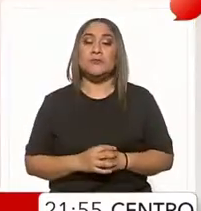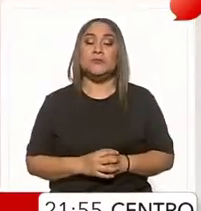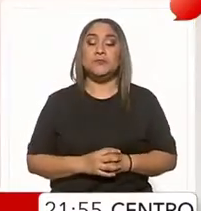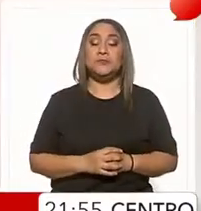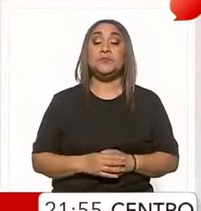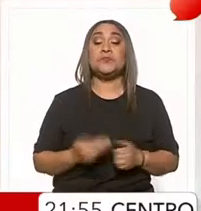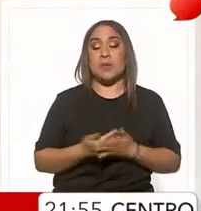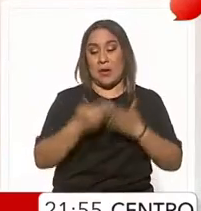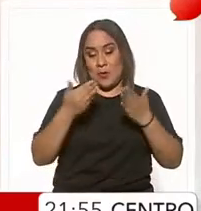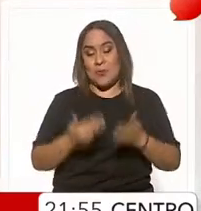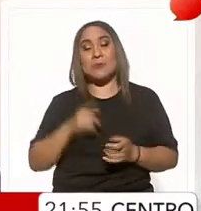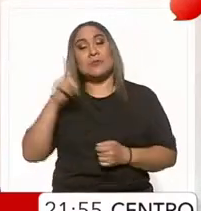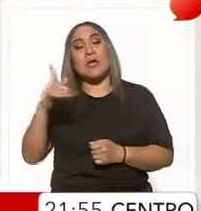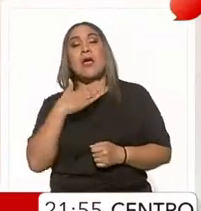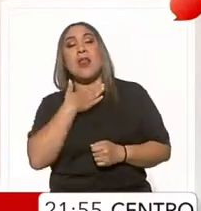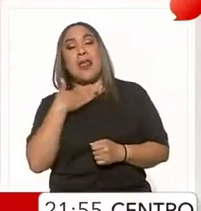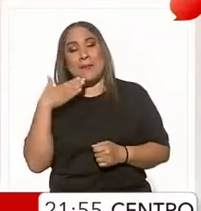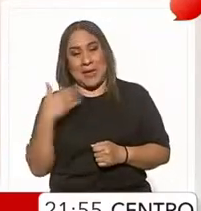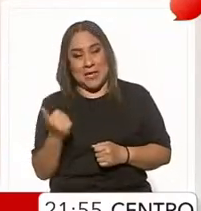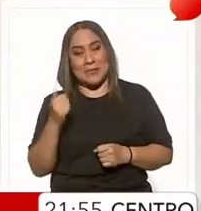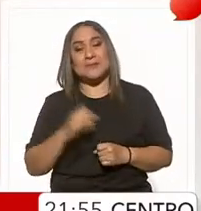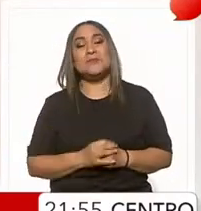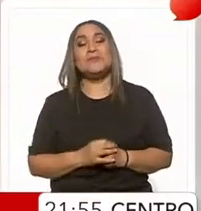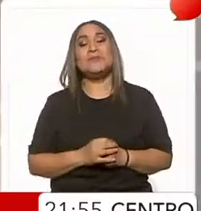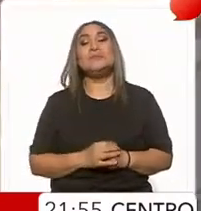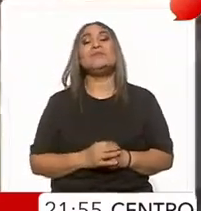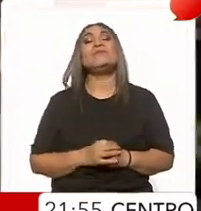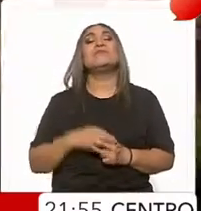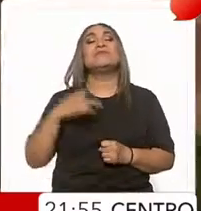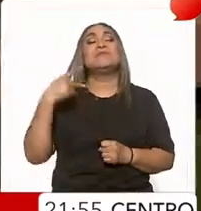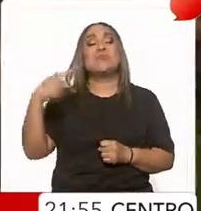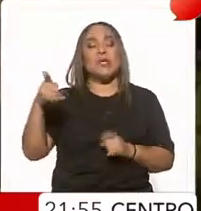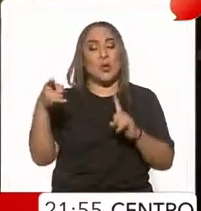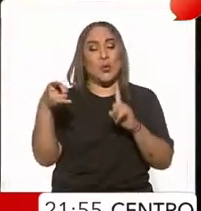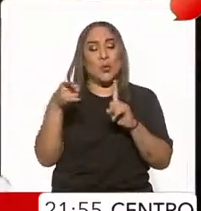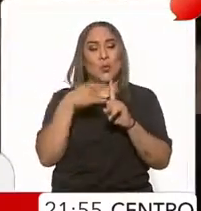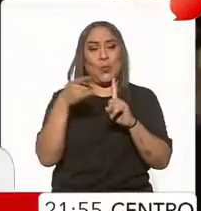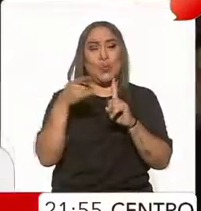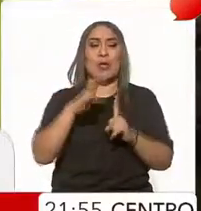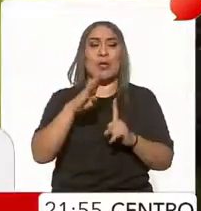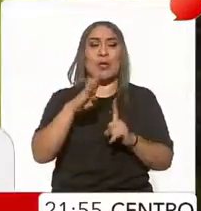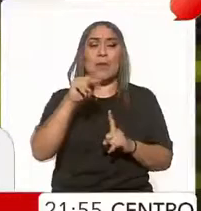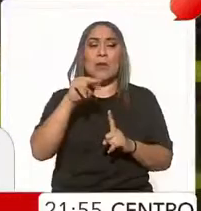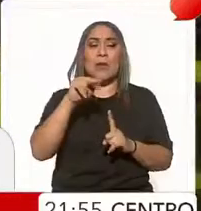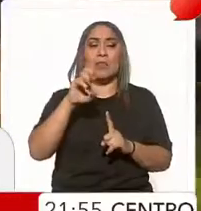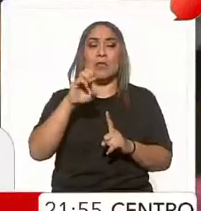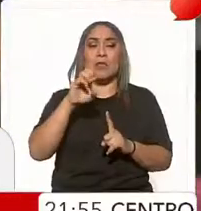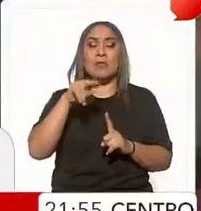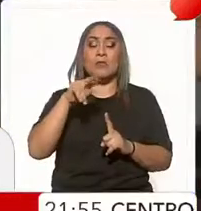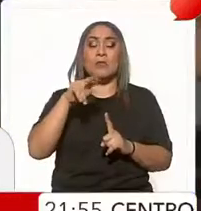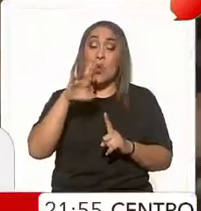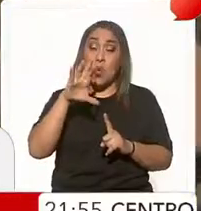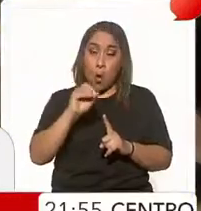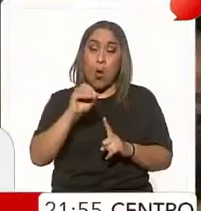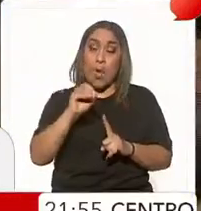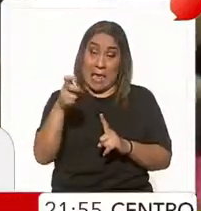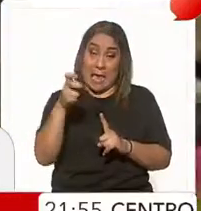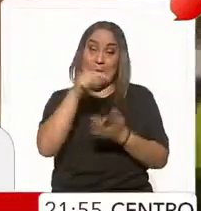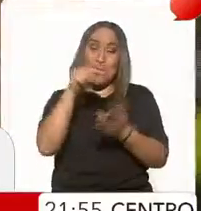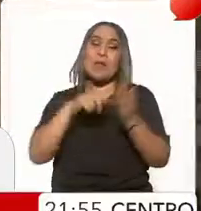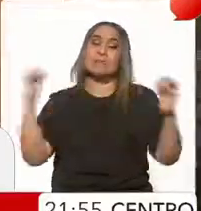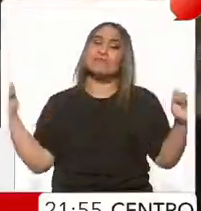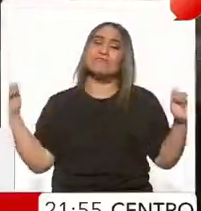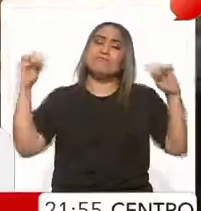y nos vamos a Alemania donde en la emblemática puerta de Brandenburgo fue el punto de reunión para